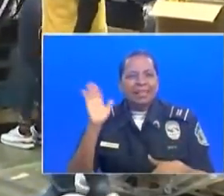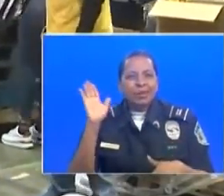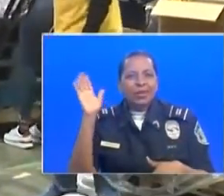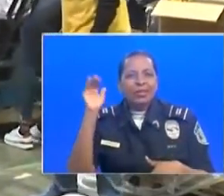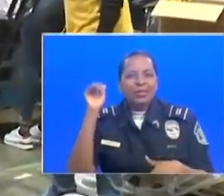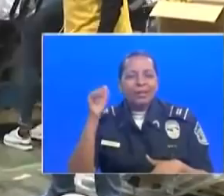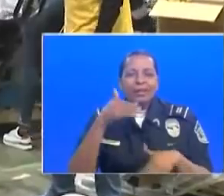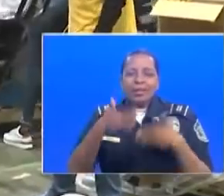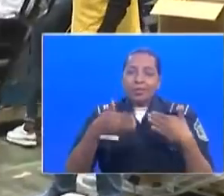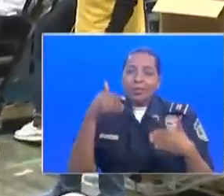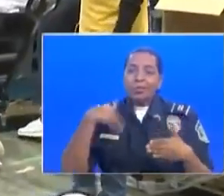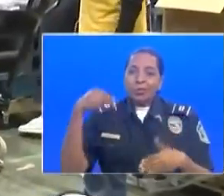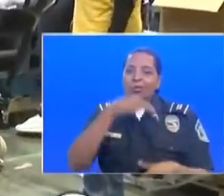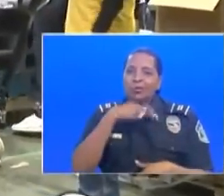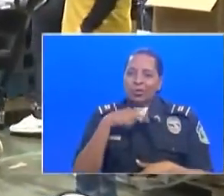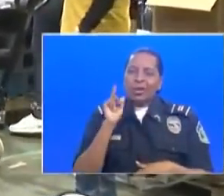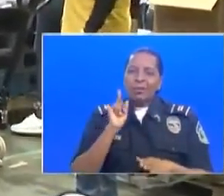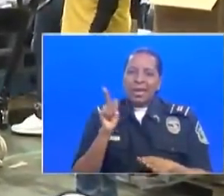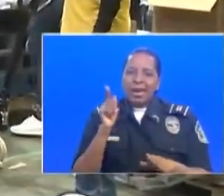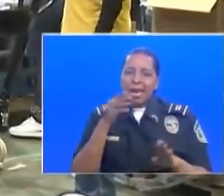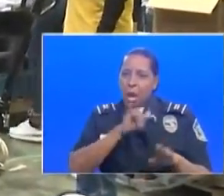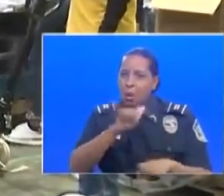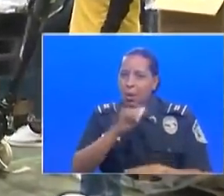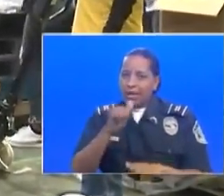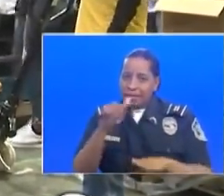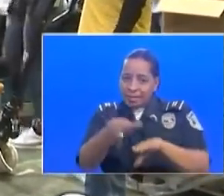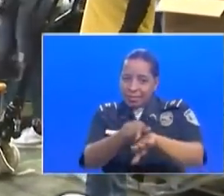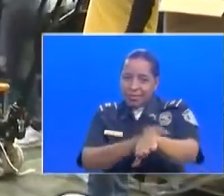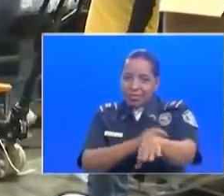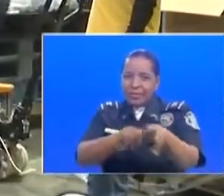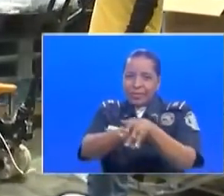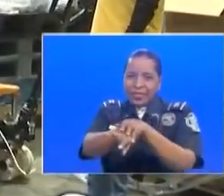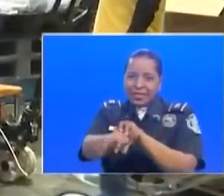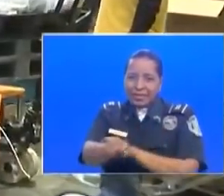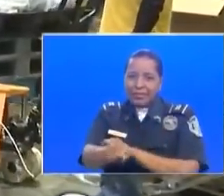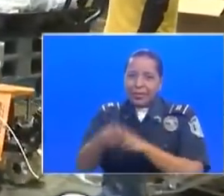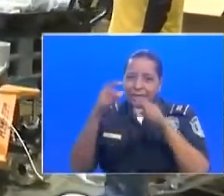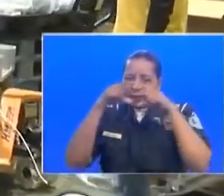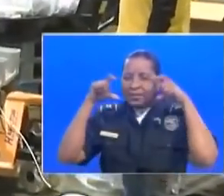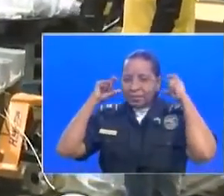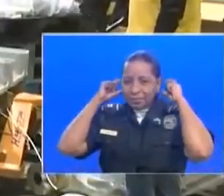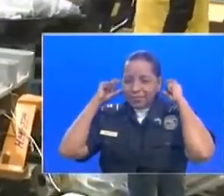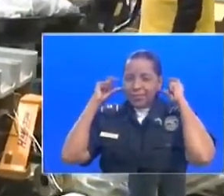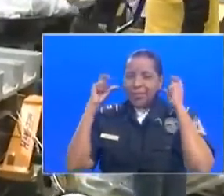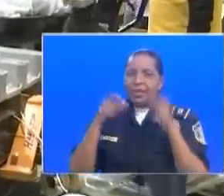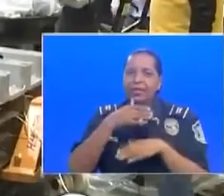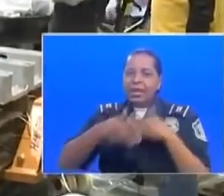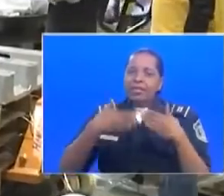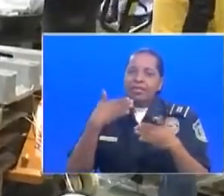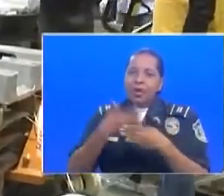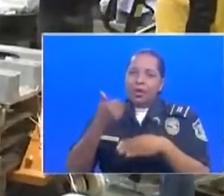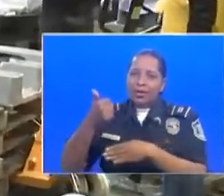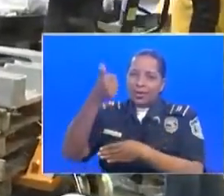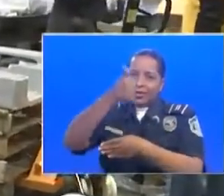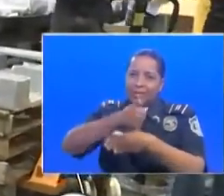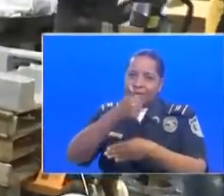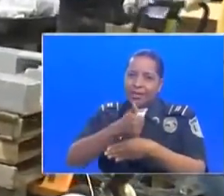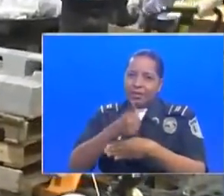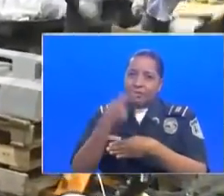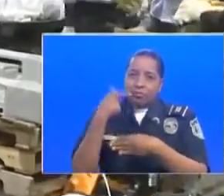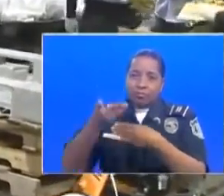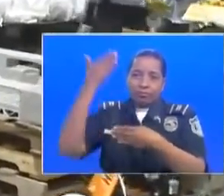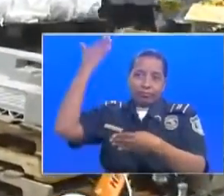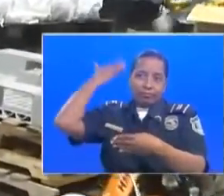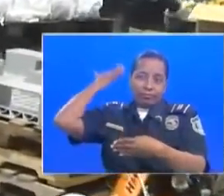población panameña. Nosotros también hacemos caso, enseñemos los guantes Anel, enseñemos los guantes y la mascarilla, lo que han pedido las autoridades. Y usted puede ver a nuestras